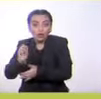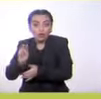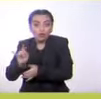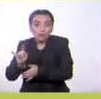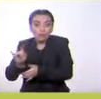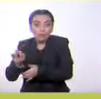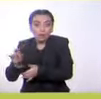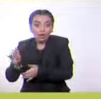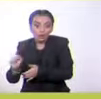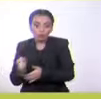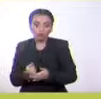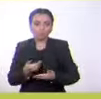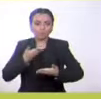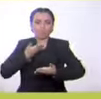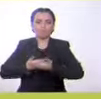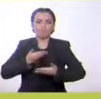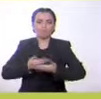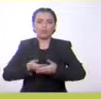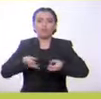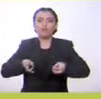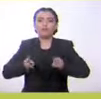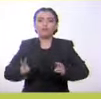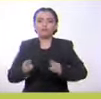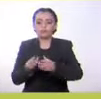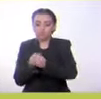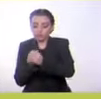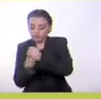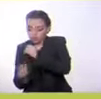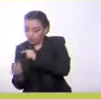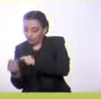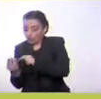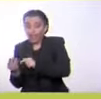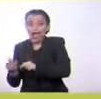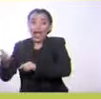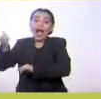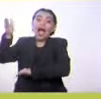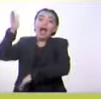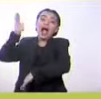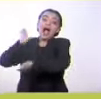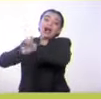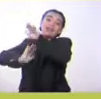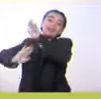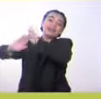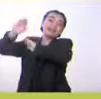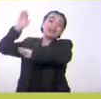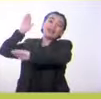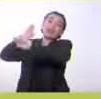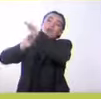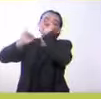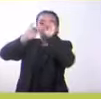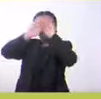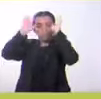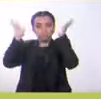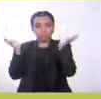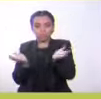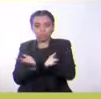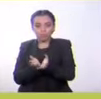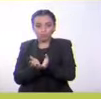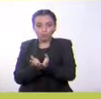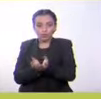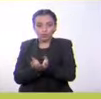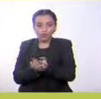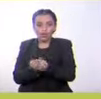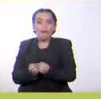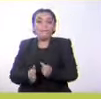reproducción mediante huevos es la más antigua del planeta y la mayoría de los animales lo